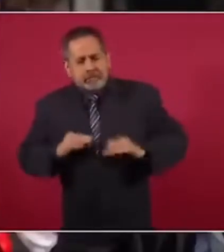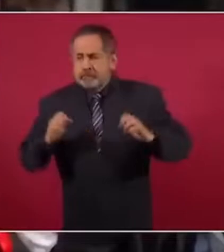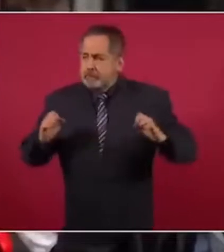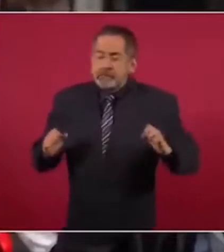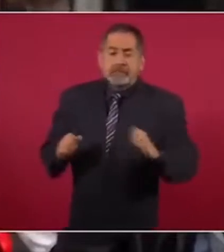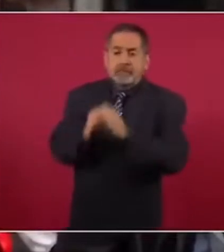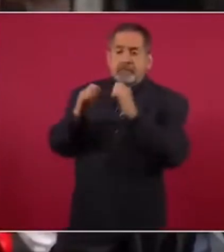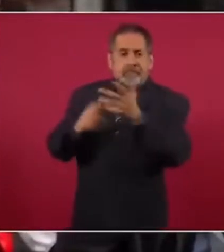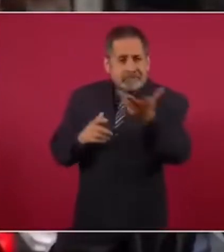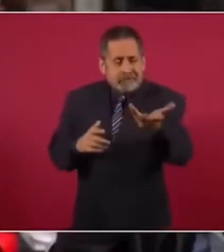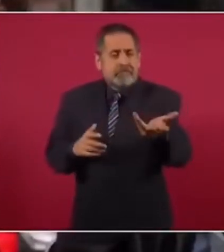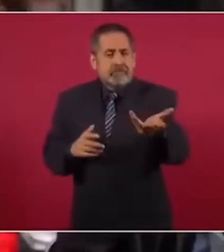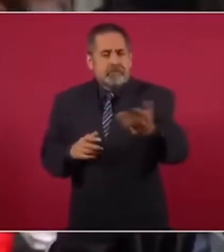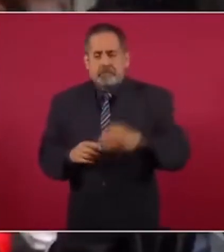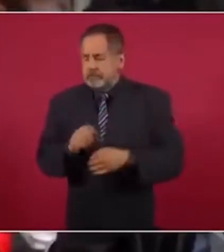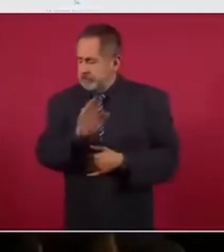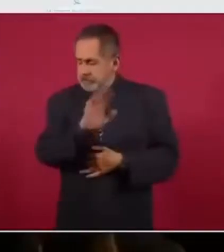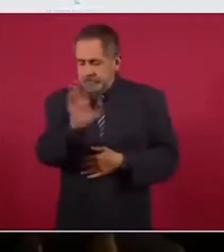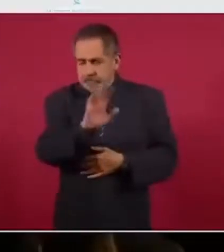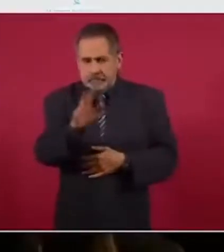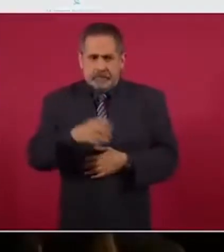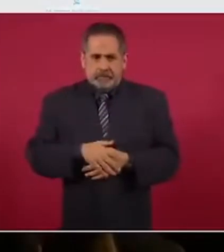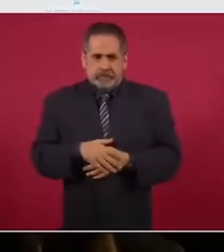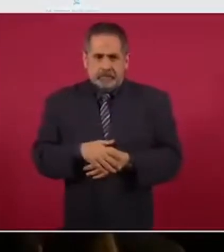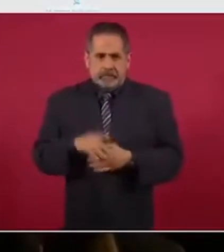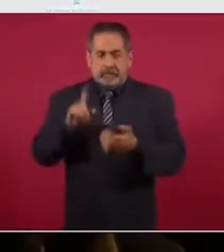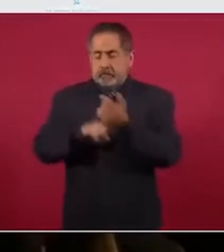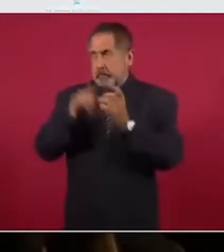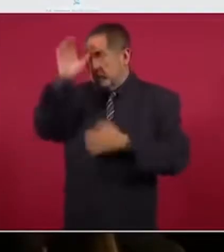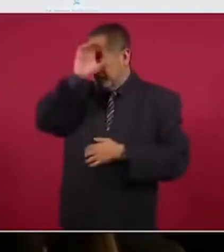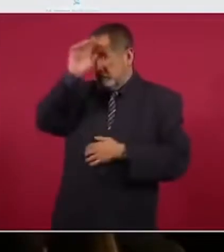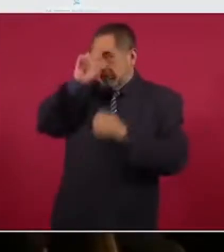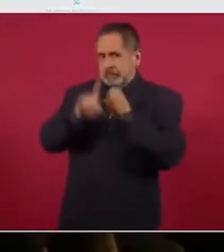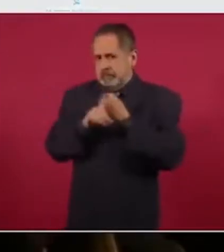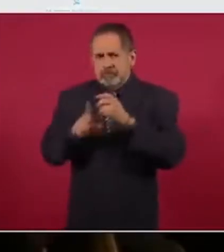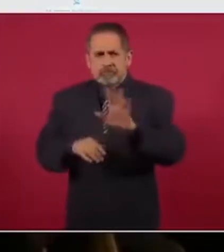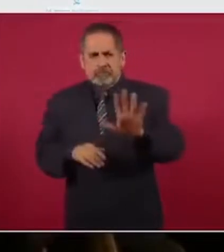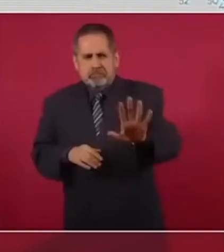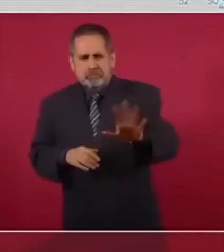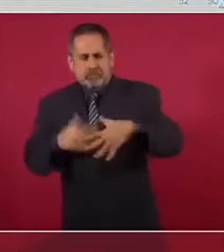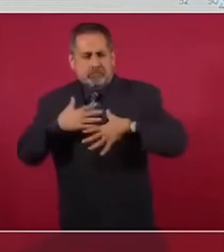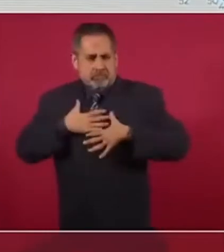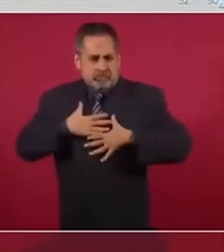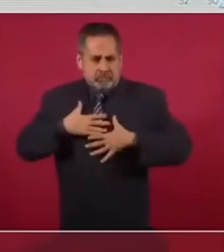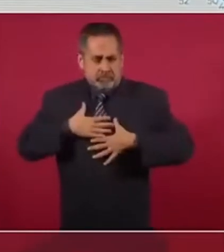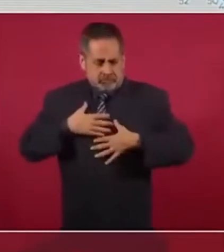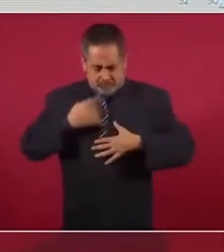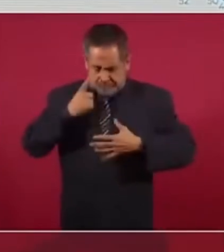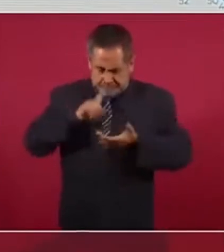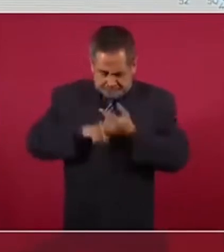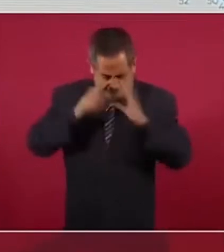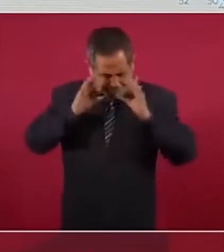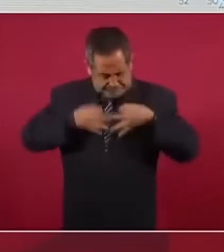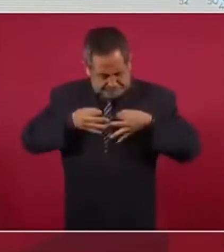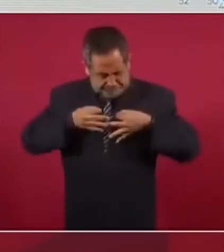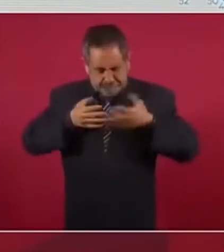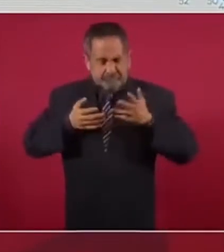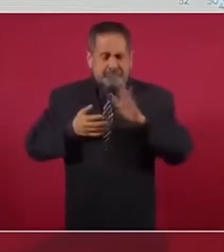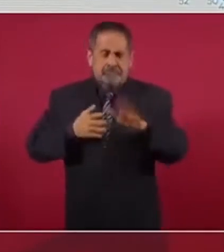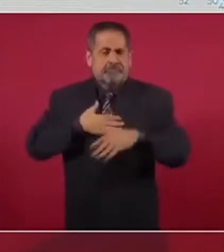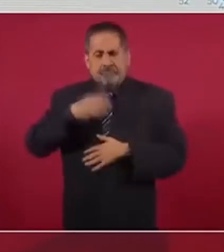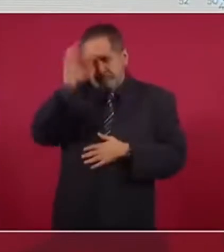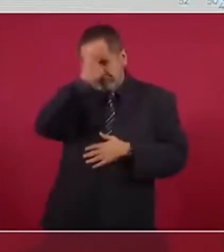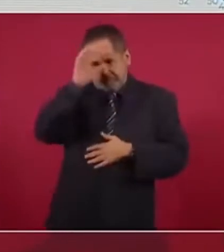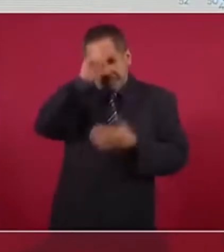No, no, no. Tendría yo muchos problemas con mi conciencia, con mi tribunal principal, que es mi